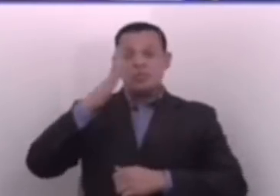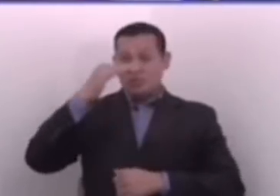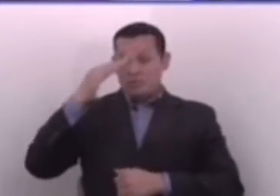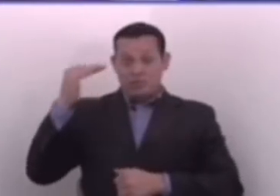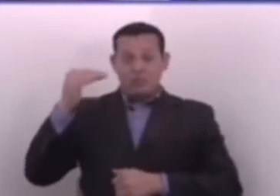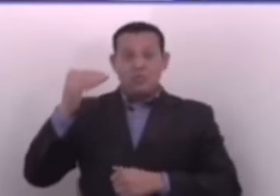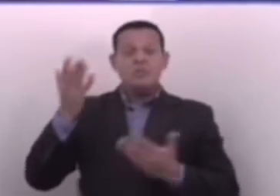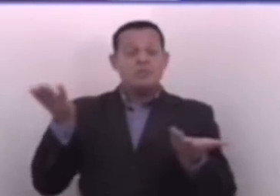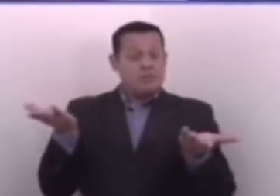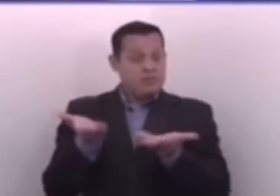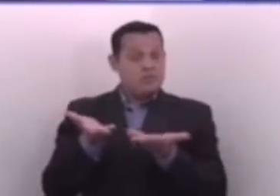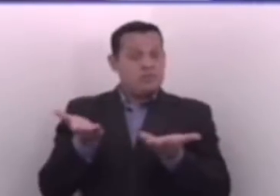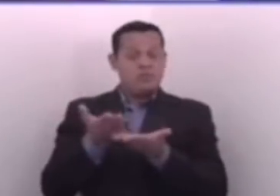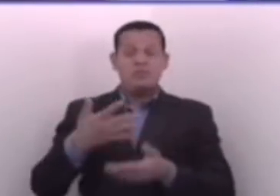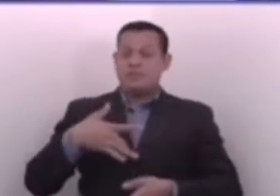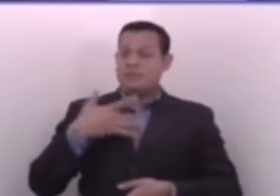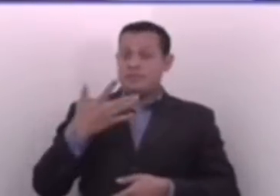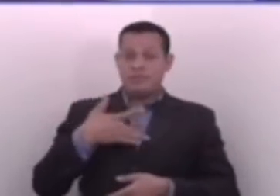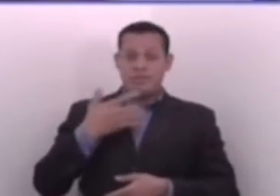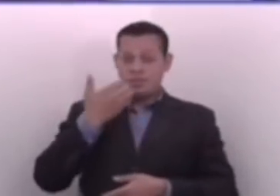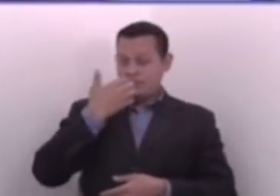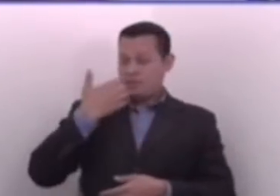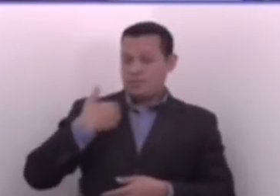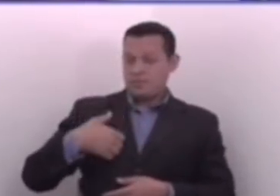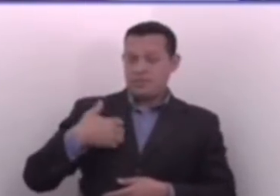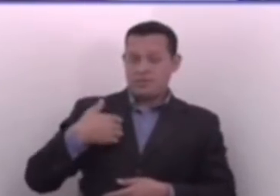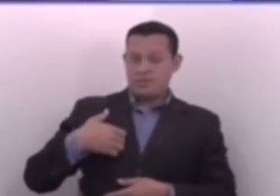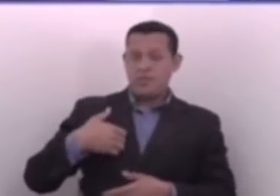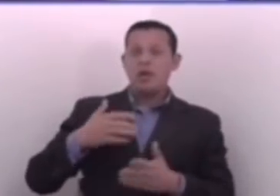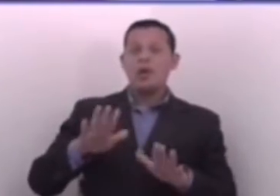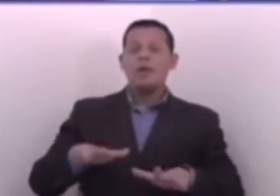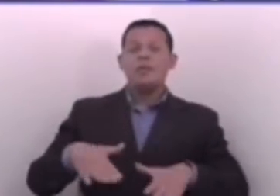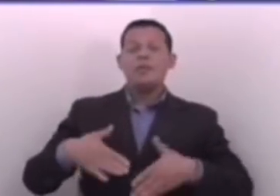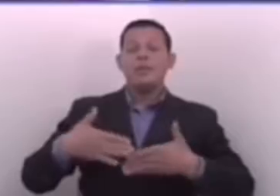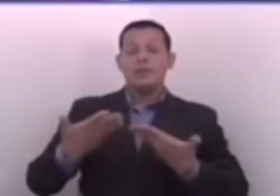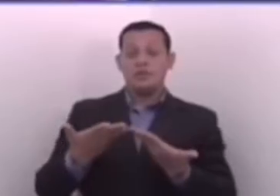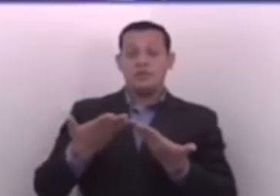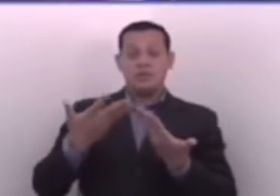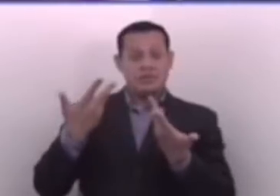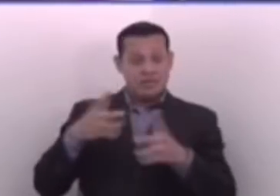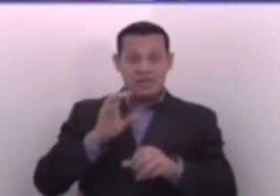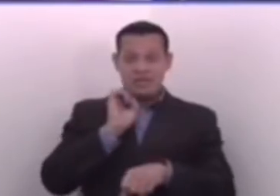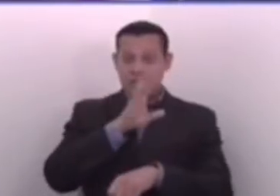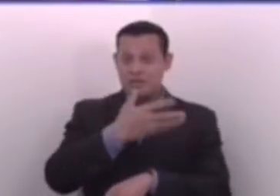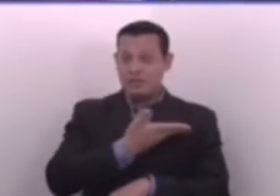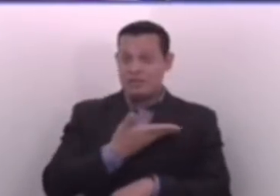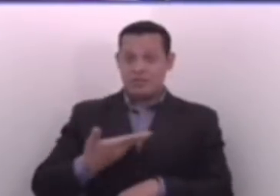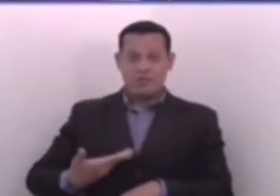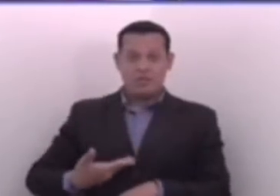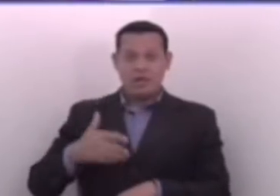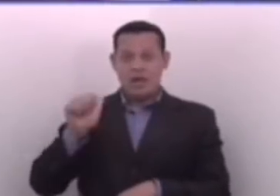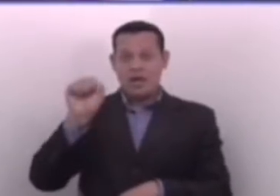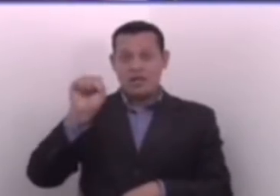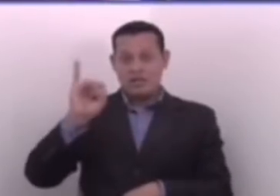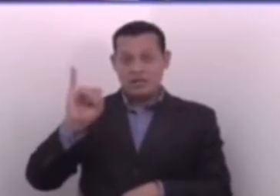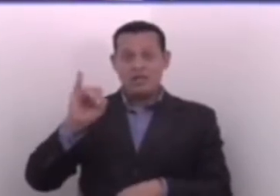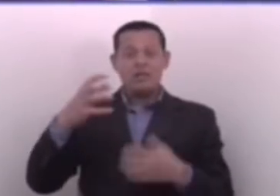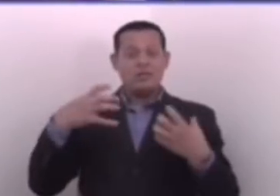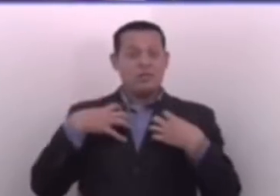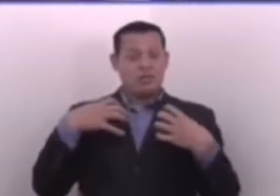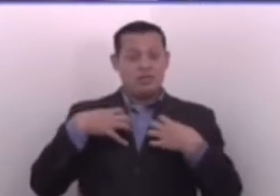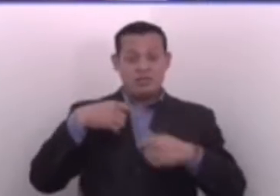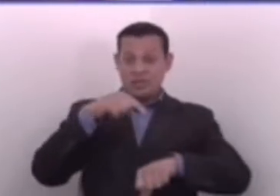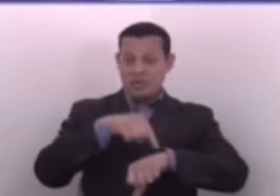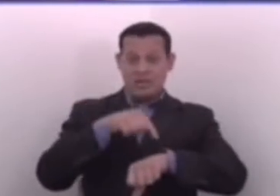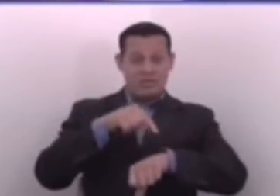que haga que se sientan orgullosos. Y por eso es que ya lo decía el presidente de la ASI, estamos viviendo